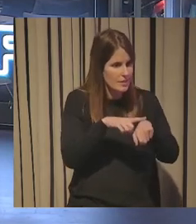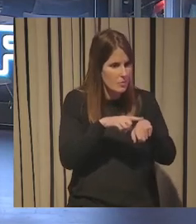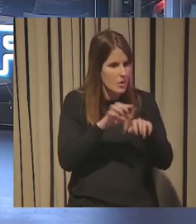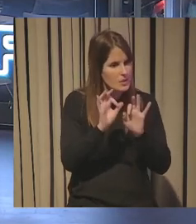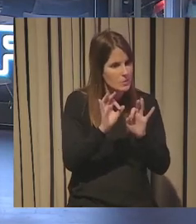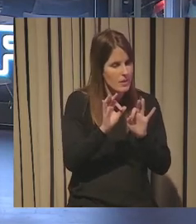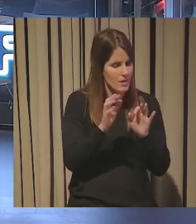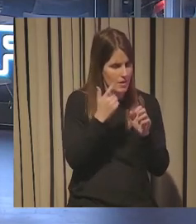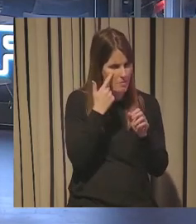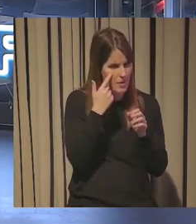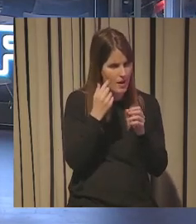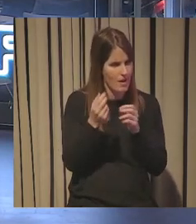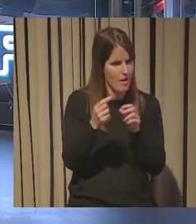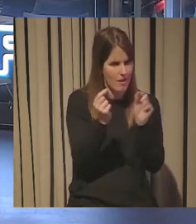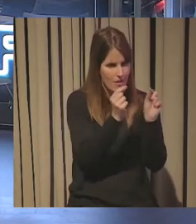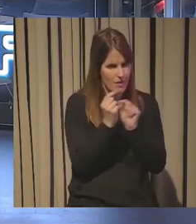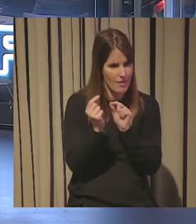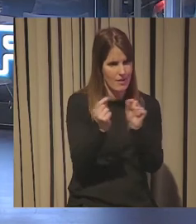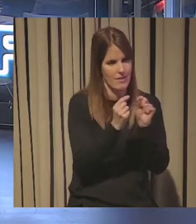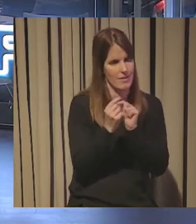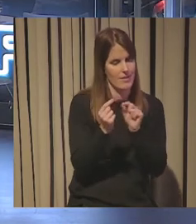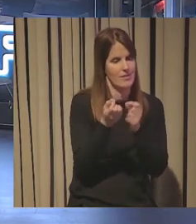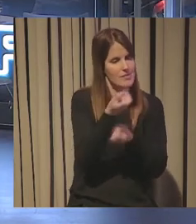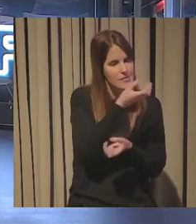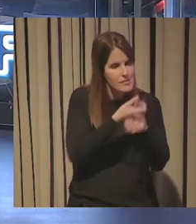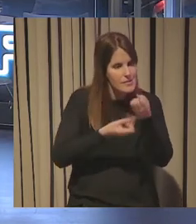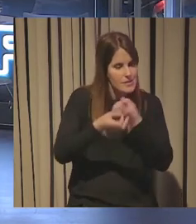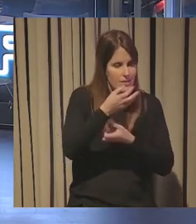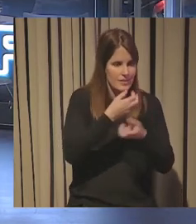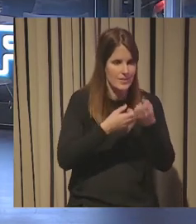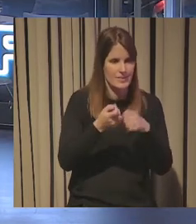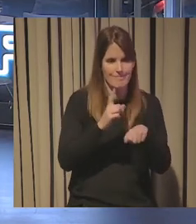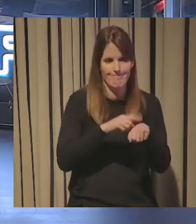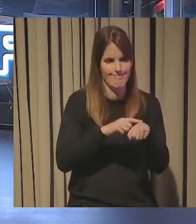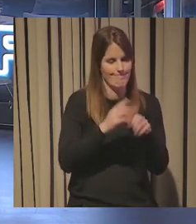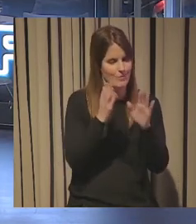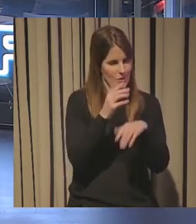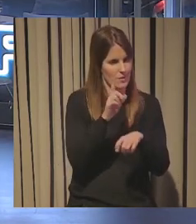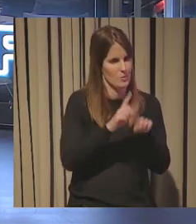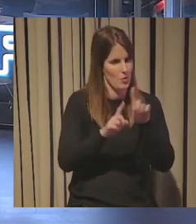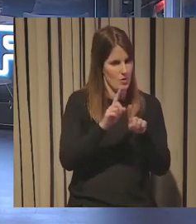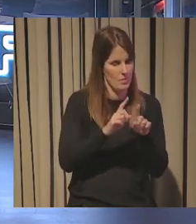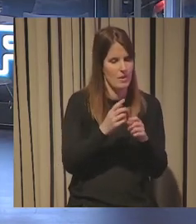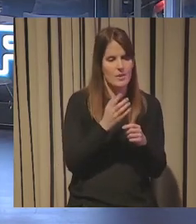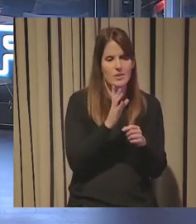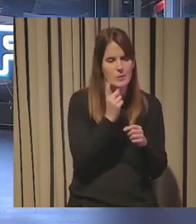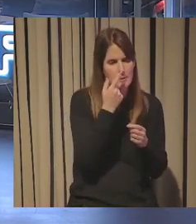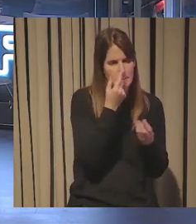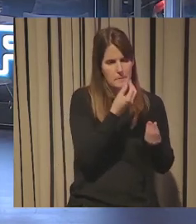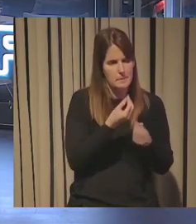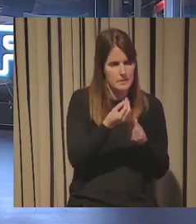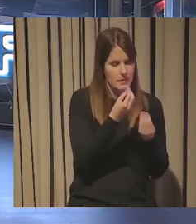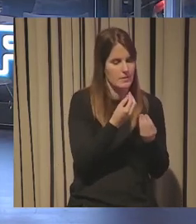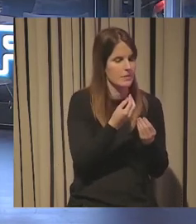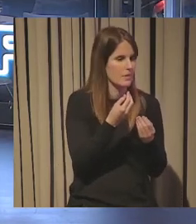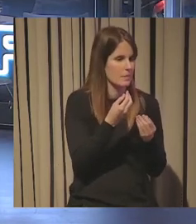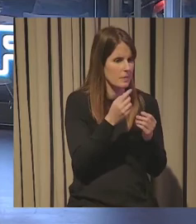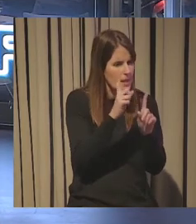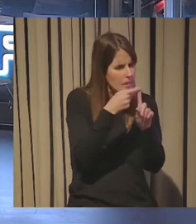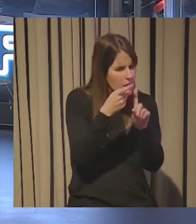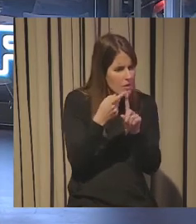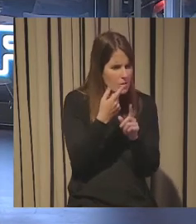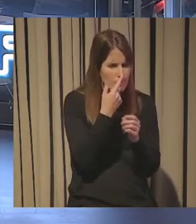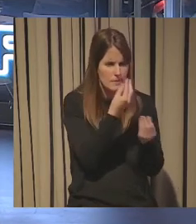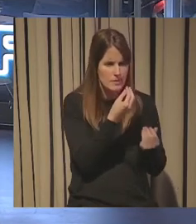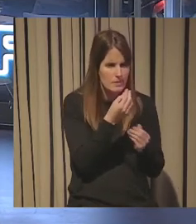aterrizar o discutir esos puntos de vista o esas tendencias que al fin y al cabo no son más que indicios o hemos hablado mucho de indicios ¿no? y